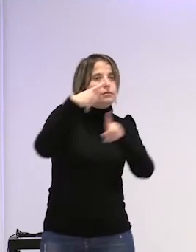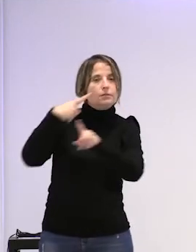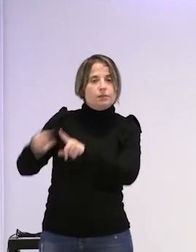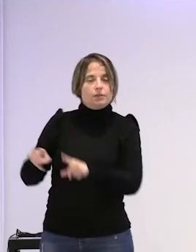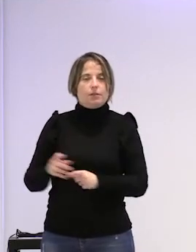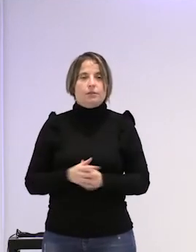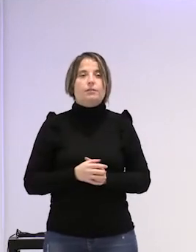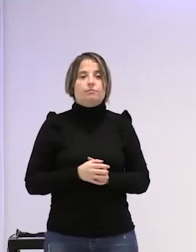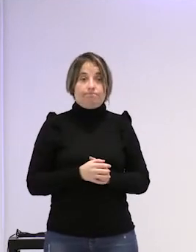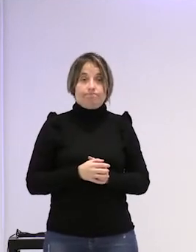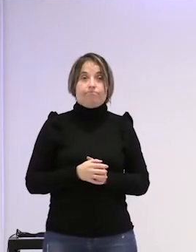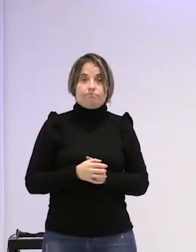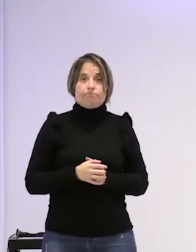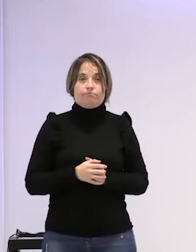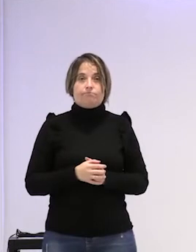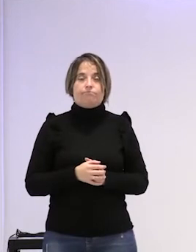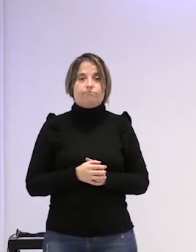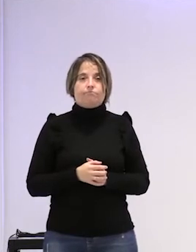¿sí?